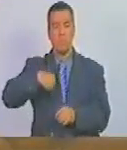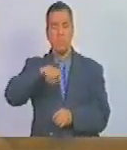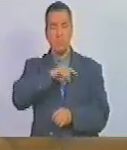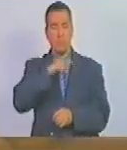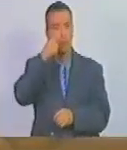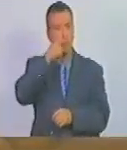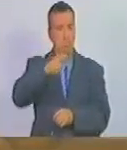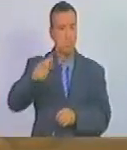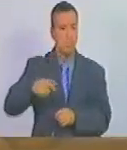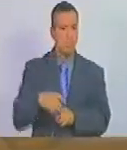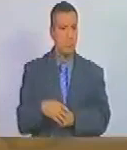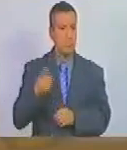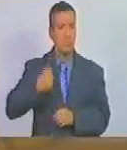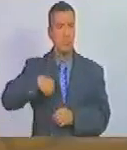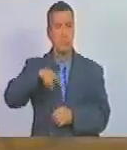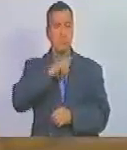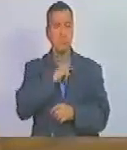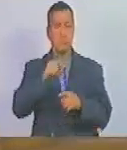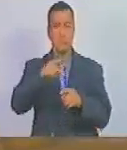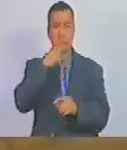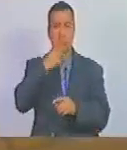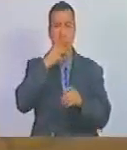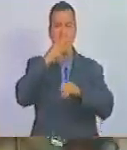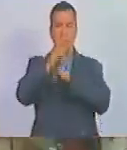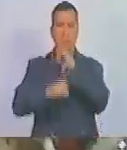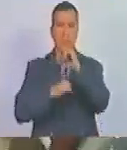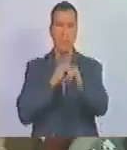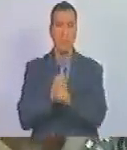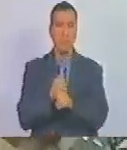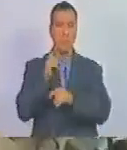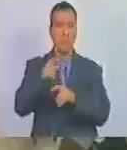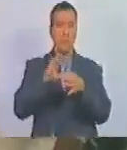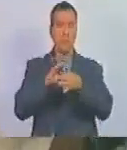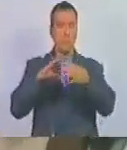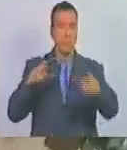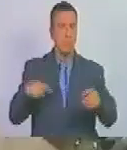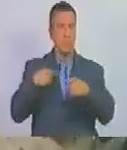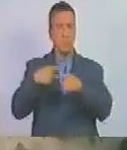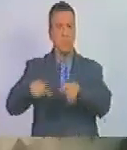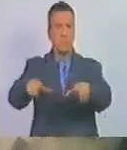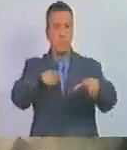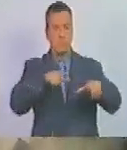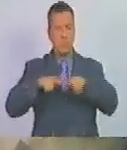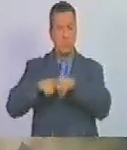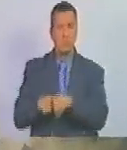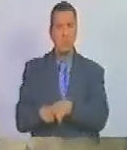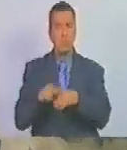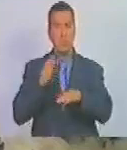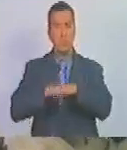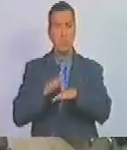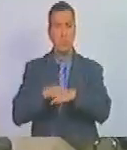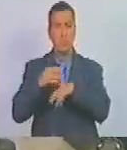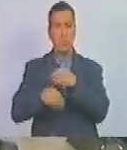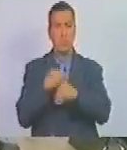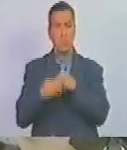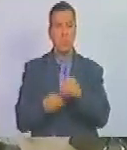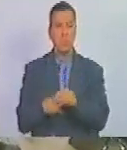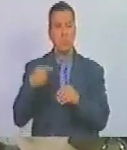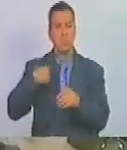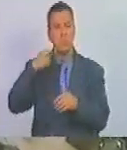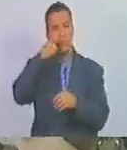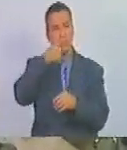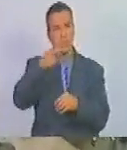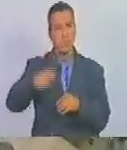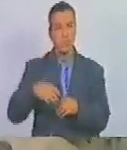pueblo soberano con nuestra política internacional independiente soberana como corresponde a un